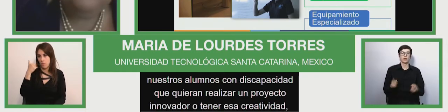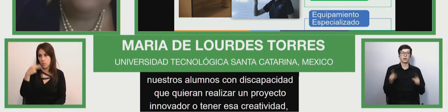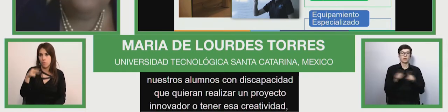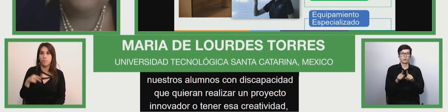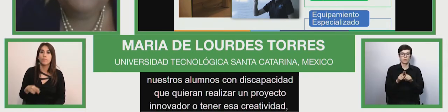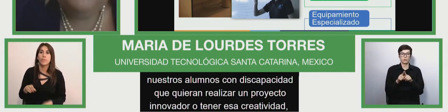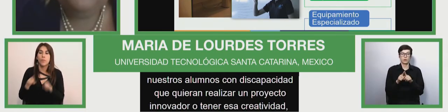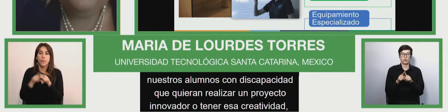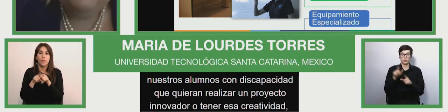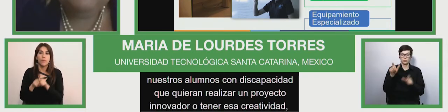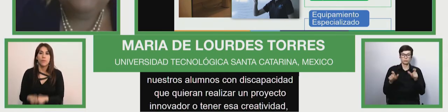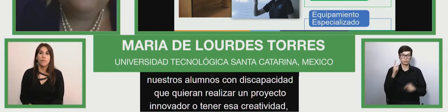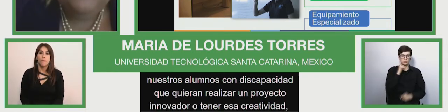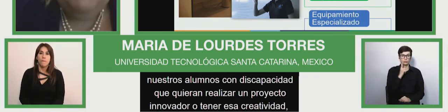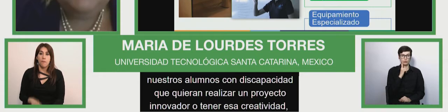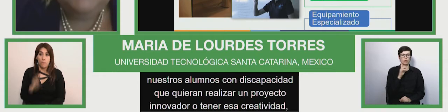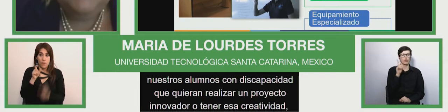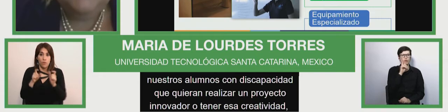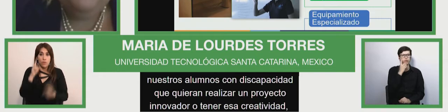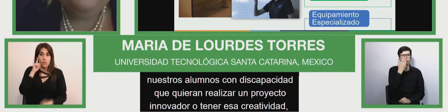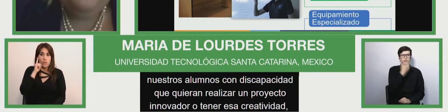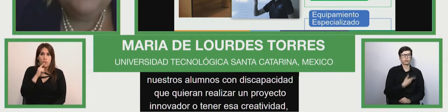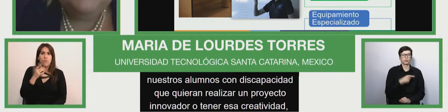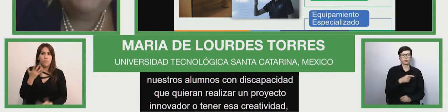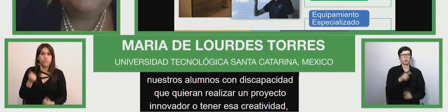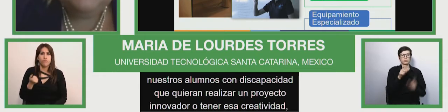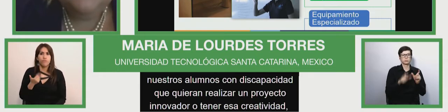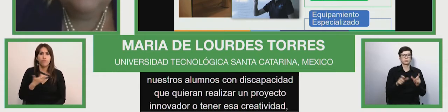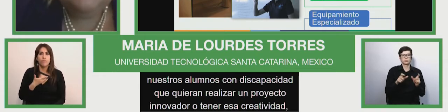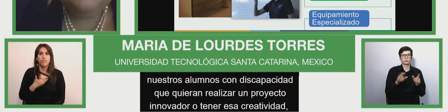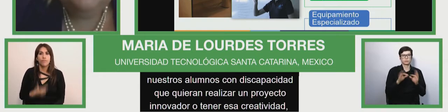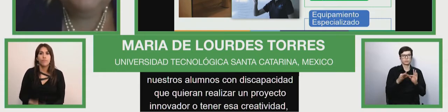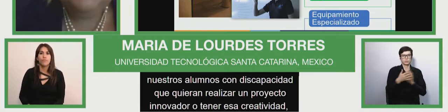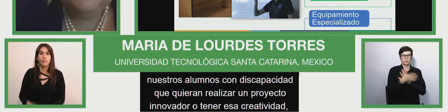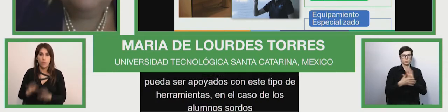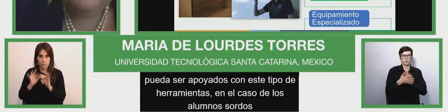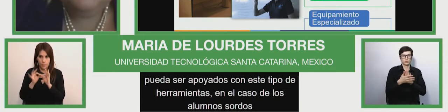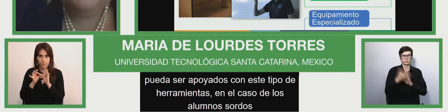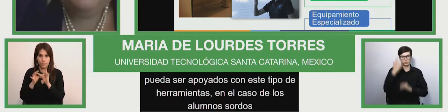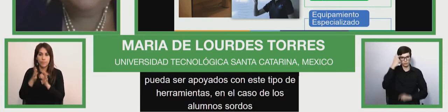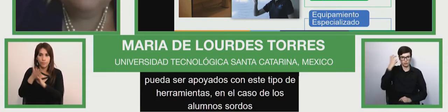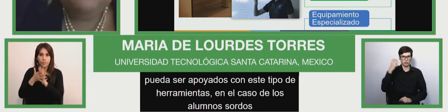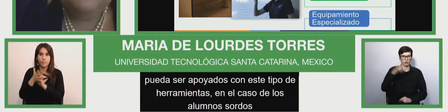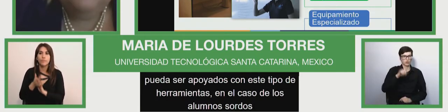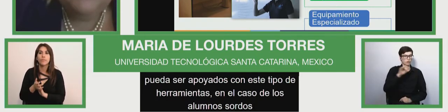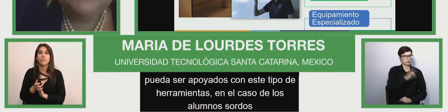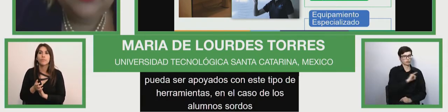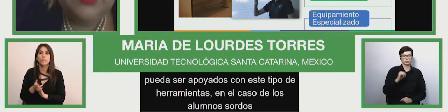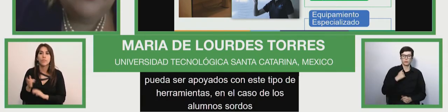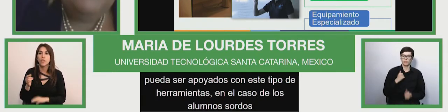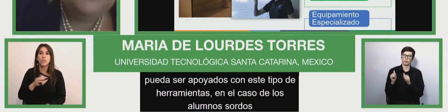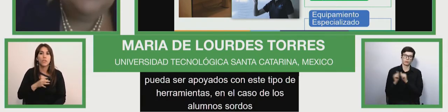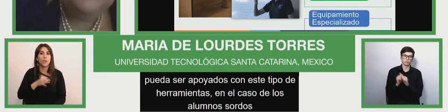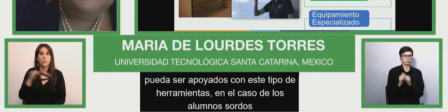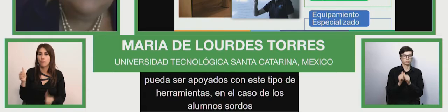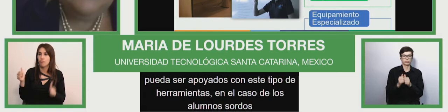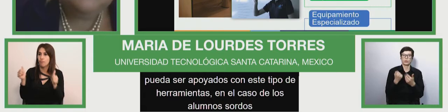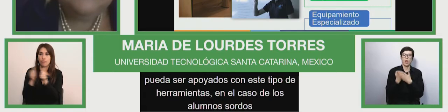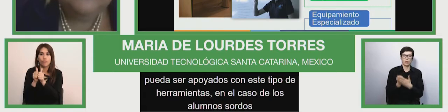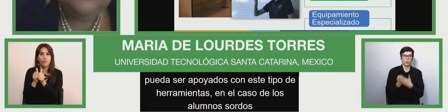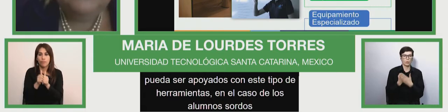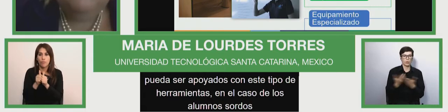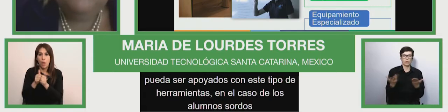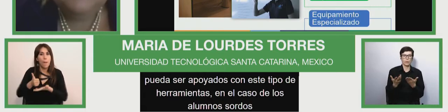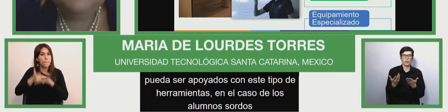alumnos sordos bueno contamos con una plantilla de intérpretes de lengua de diseños mexicanos que siempre están colaborando para dar